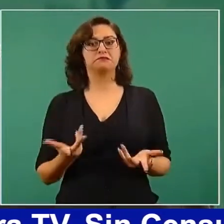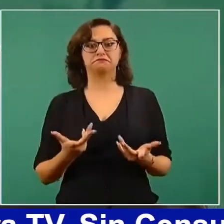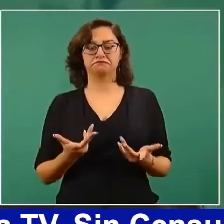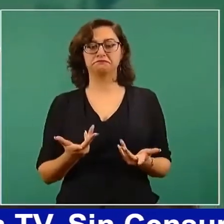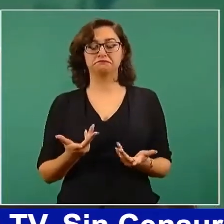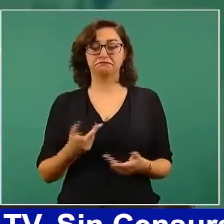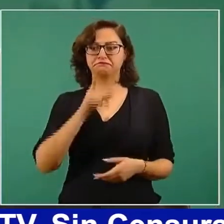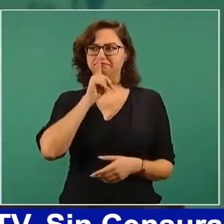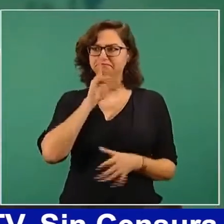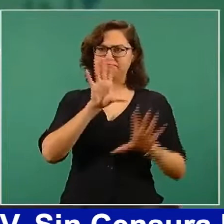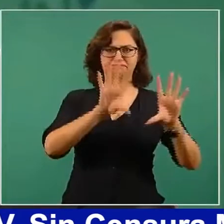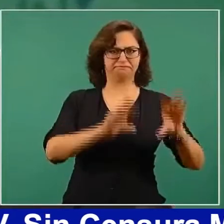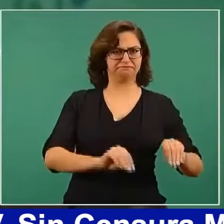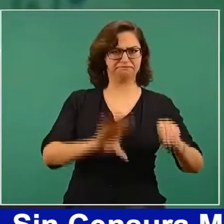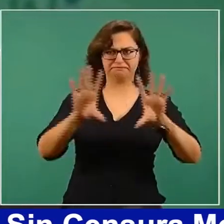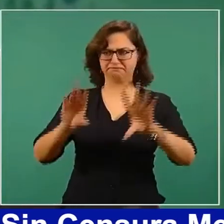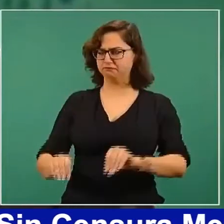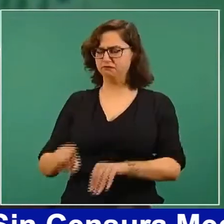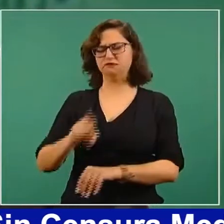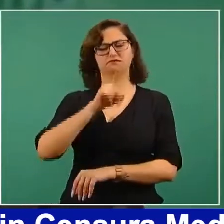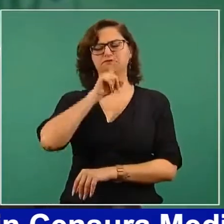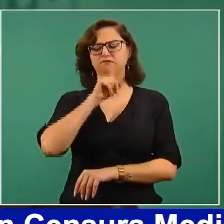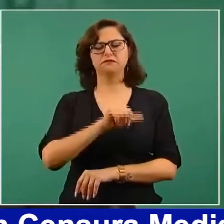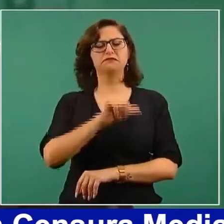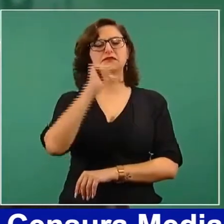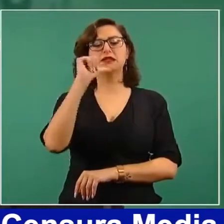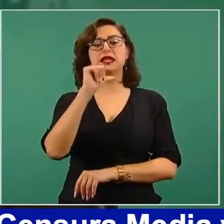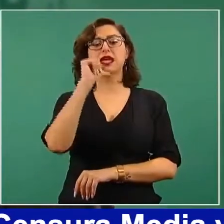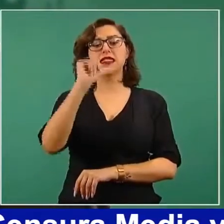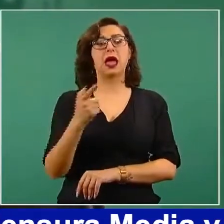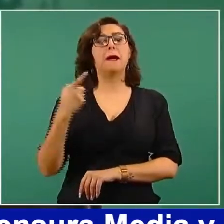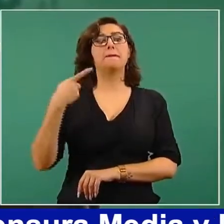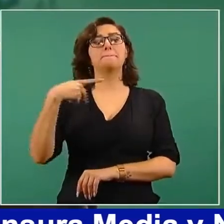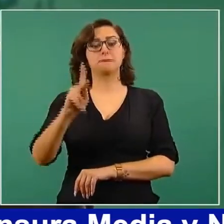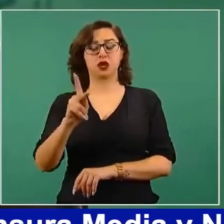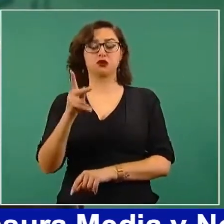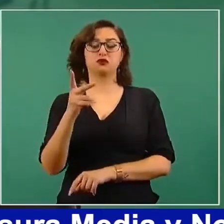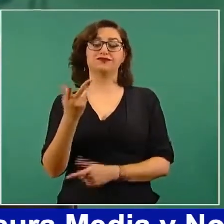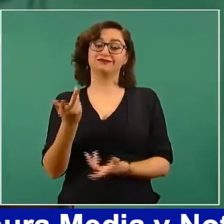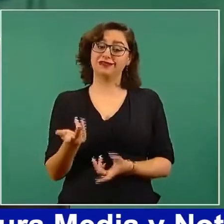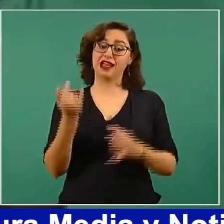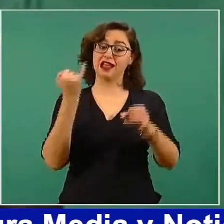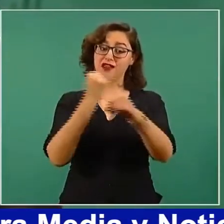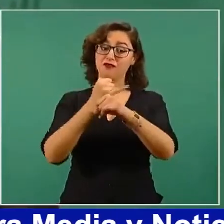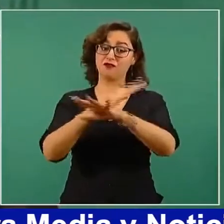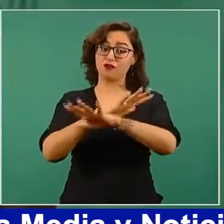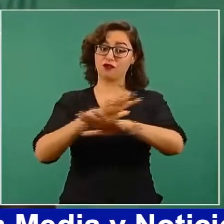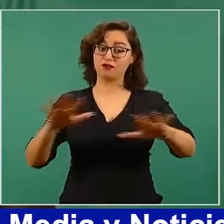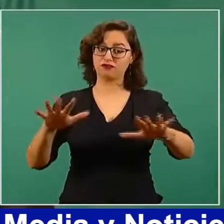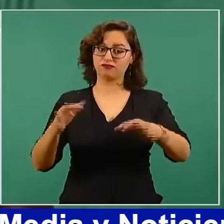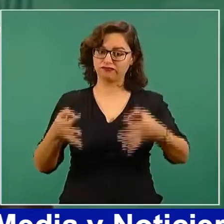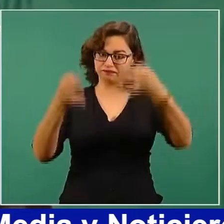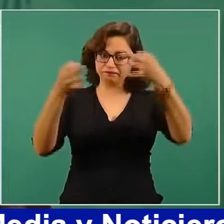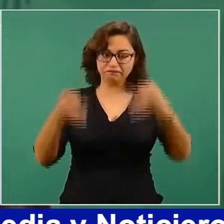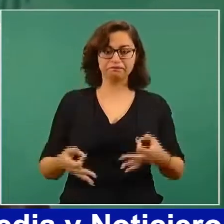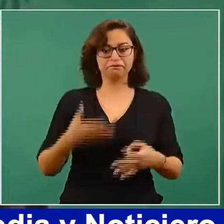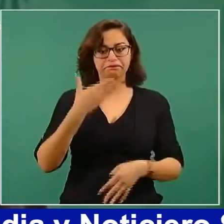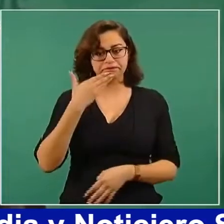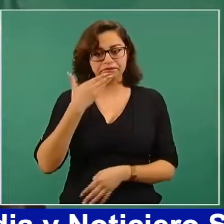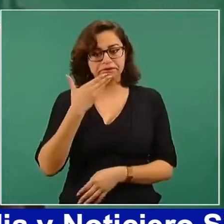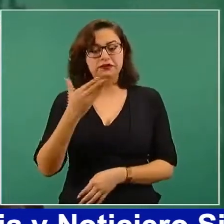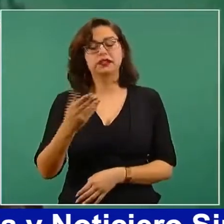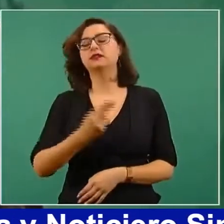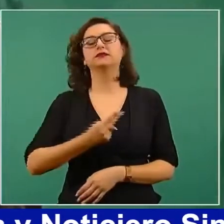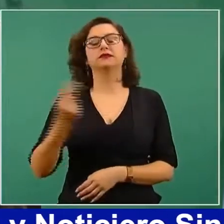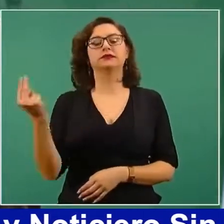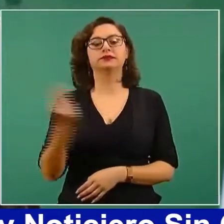la posibilidad de tener información de primer orden. Por eso